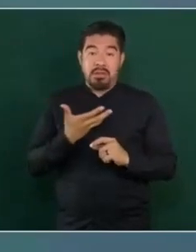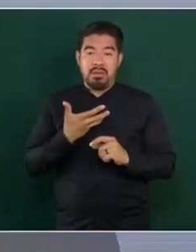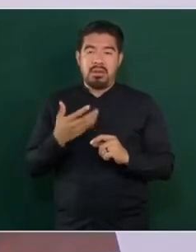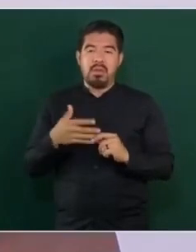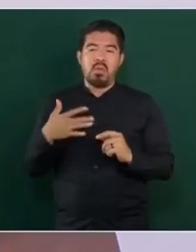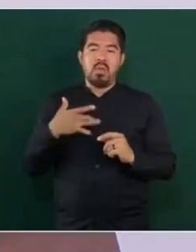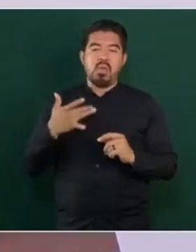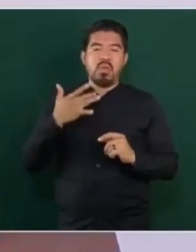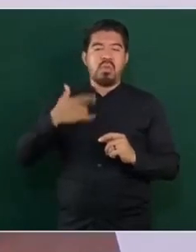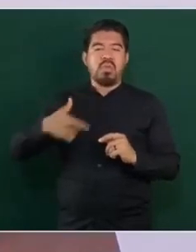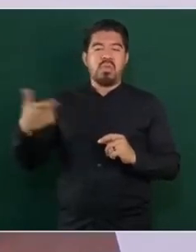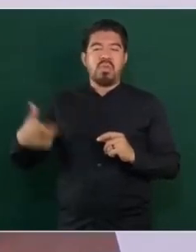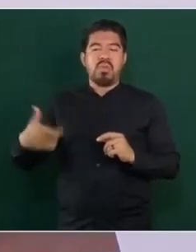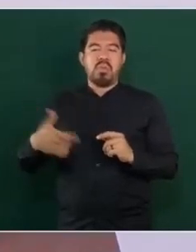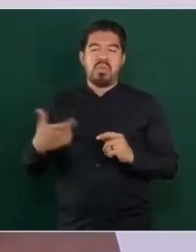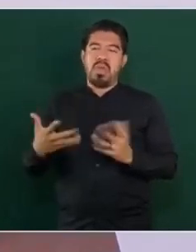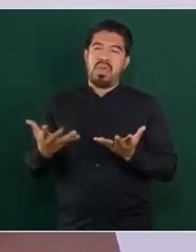barato,